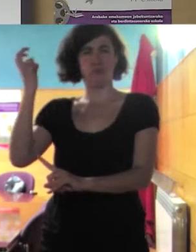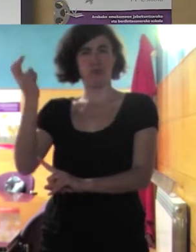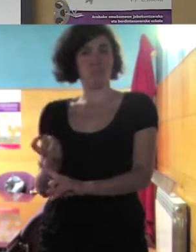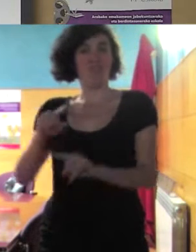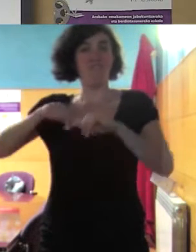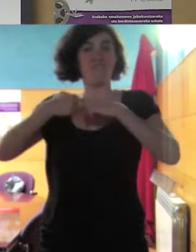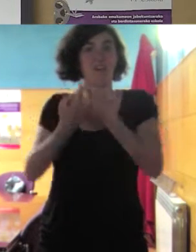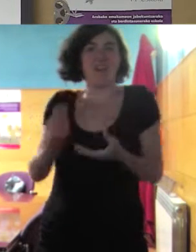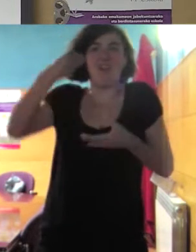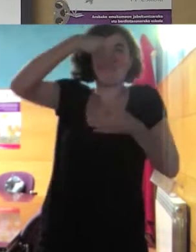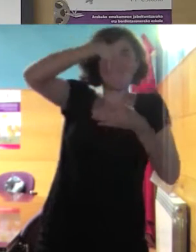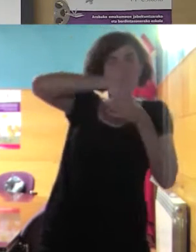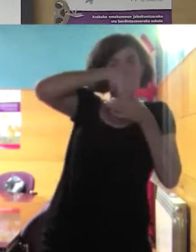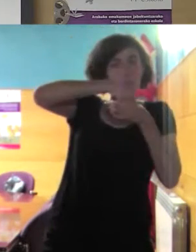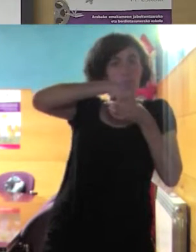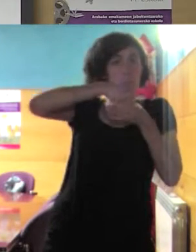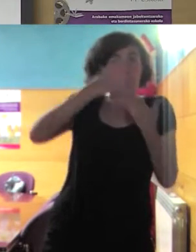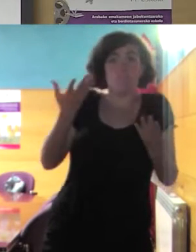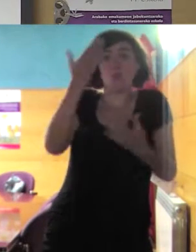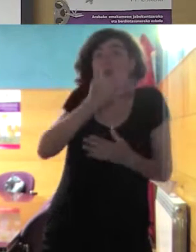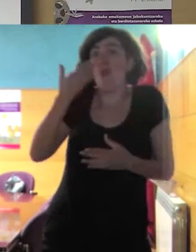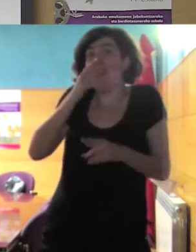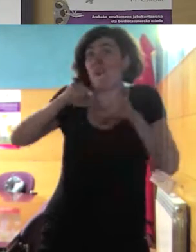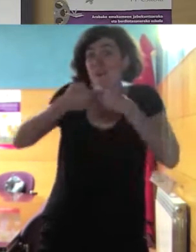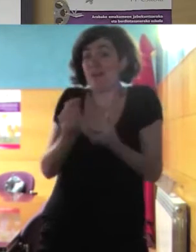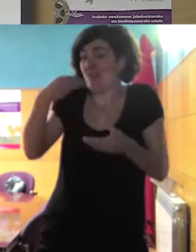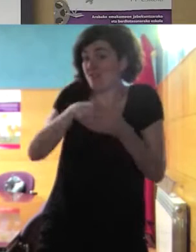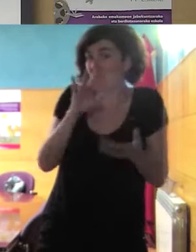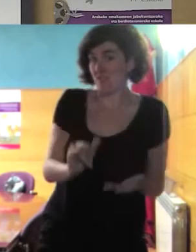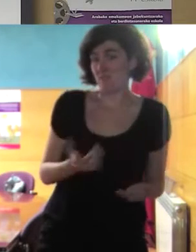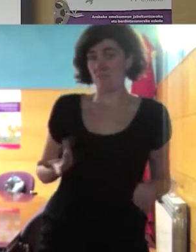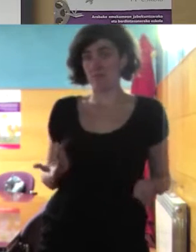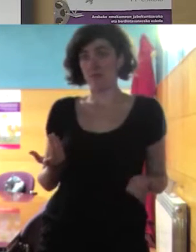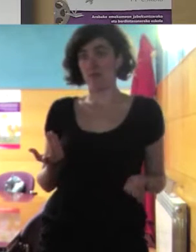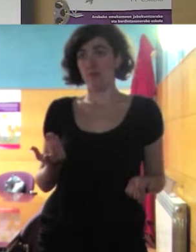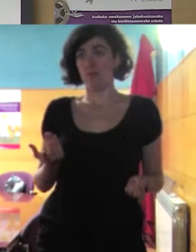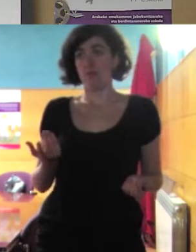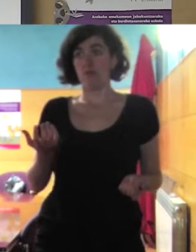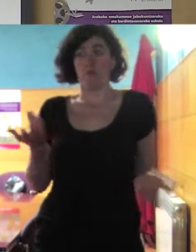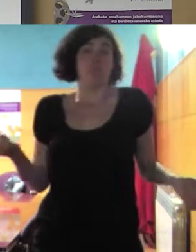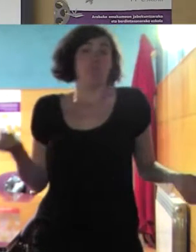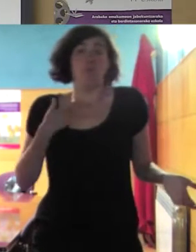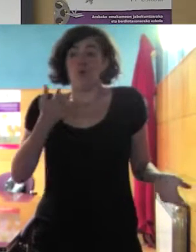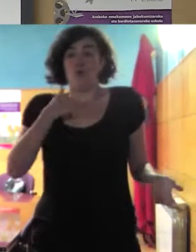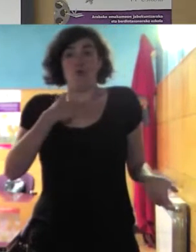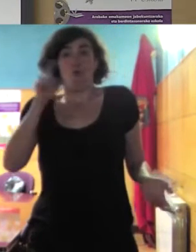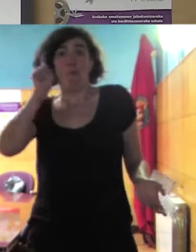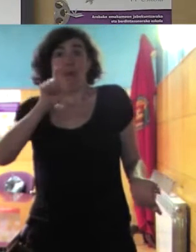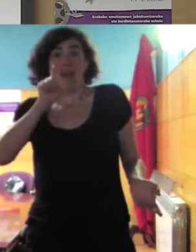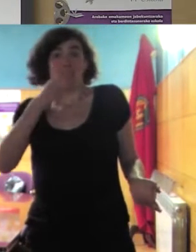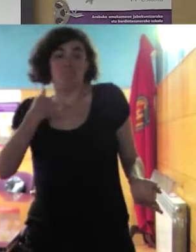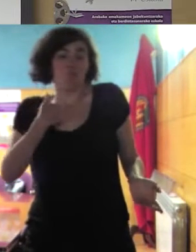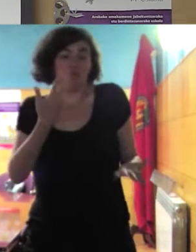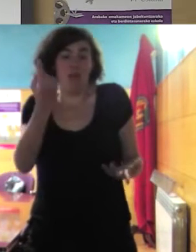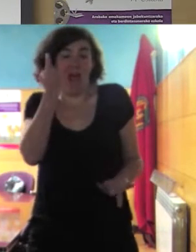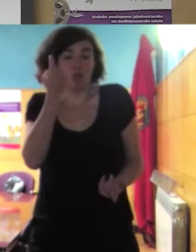familias algunas de ellas que tenemos en la escuela como maestra algunas familias mías son así pero resulta que